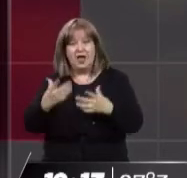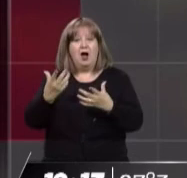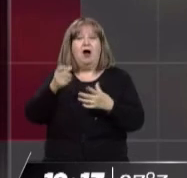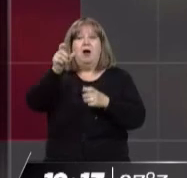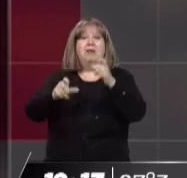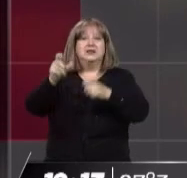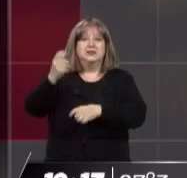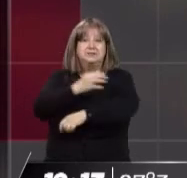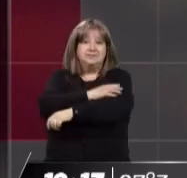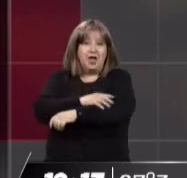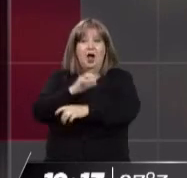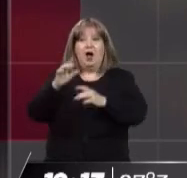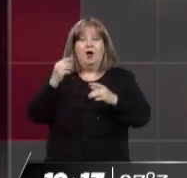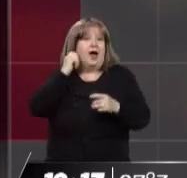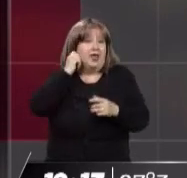Está oficializado.